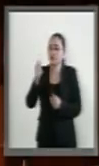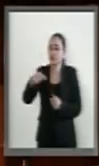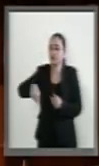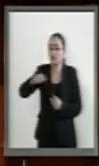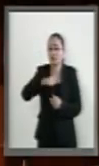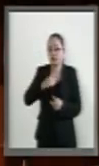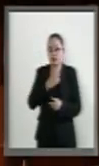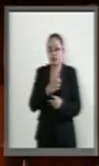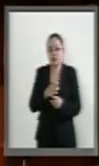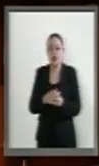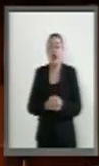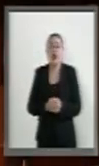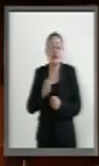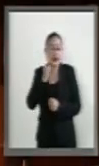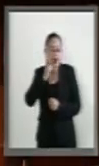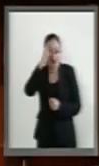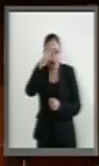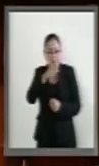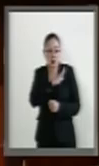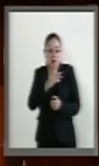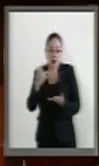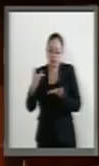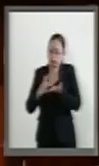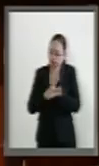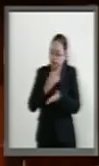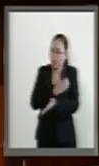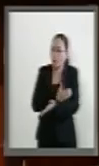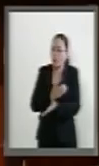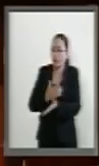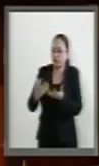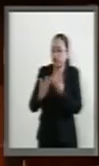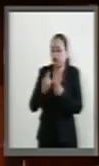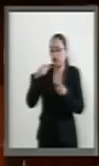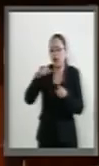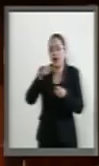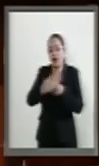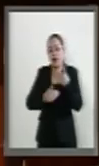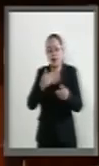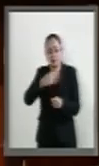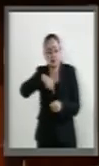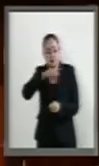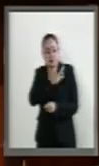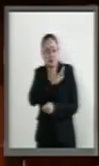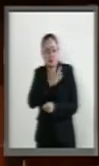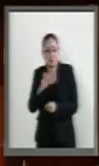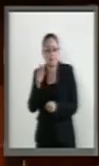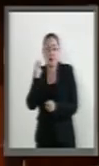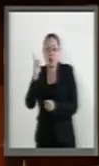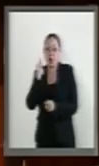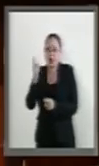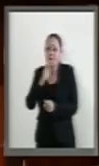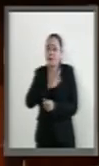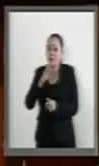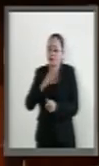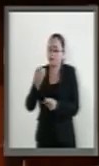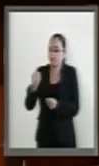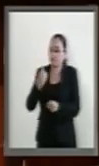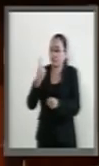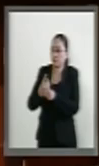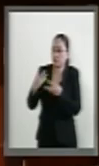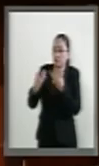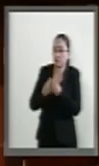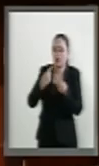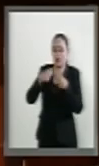acompañamiento del Senado de la República y estamos deseosos de encontrar oportunidades con las